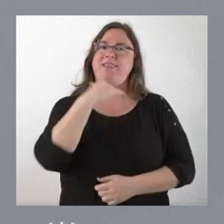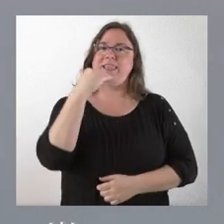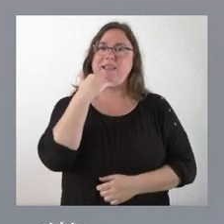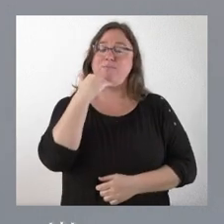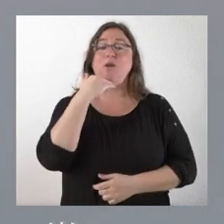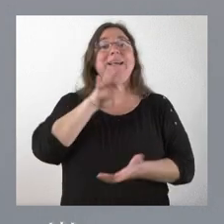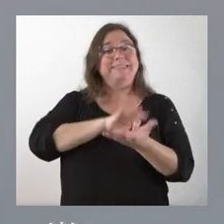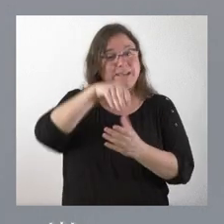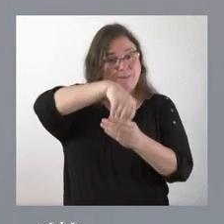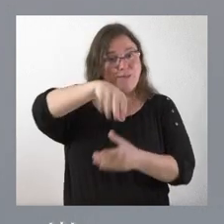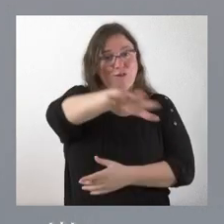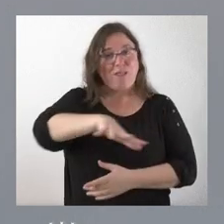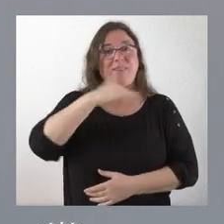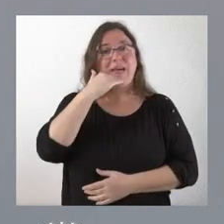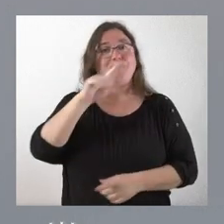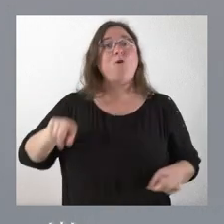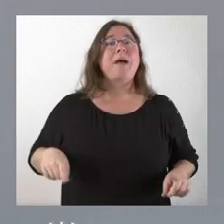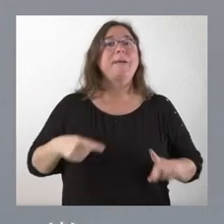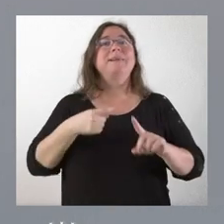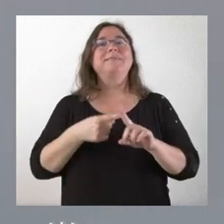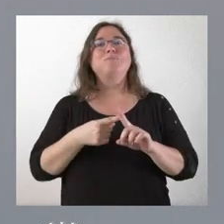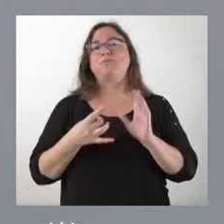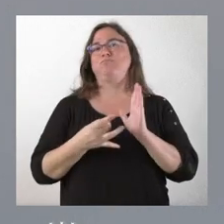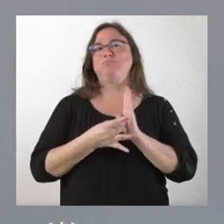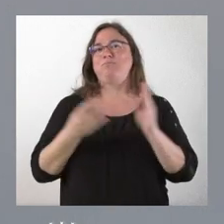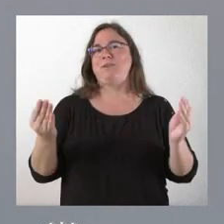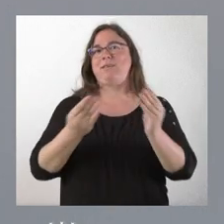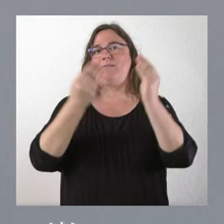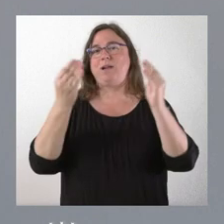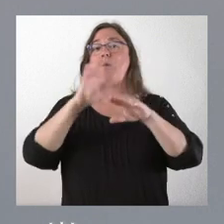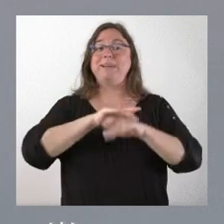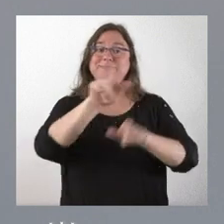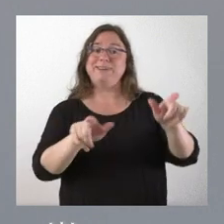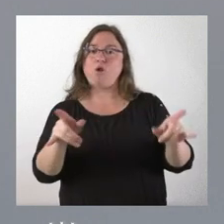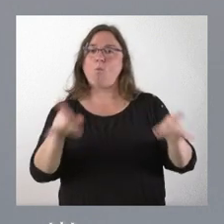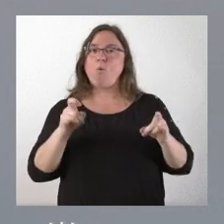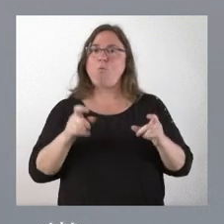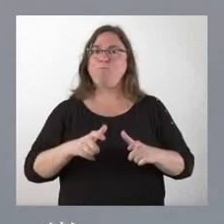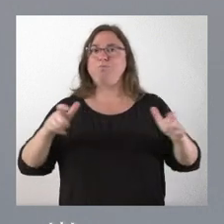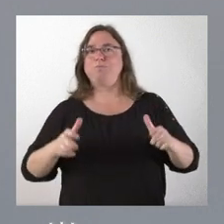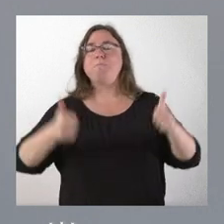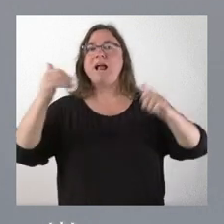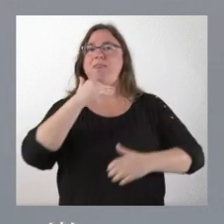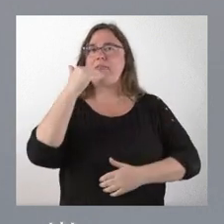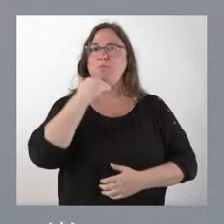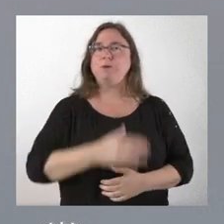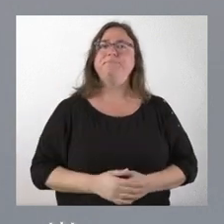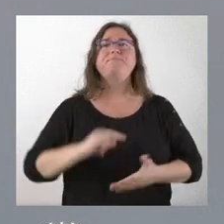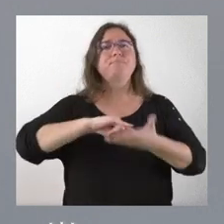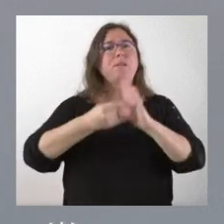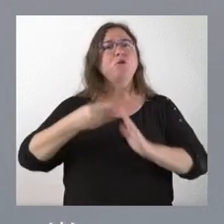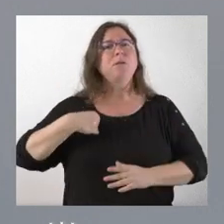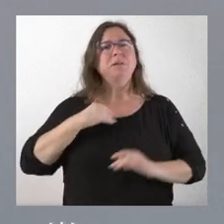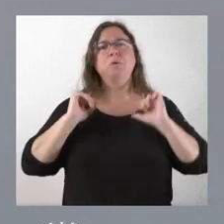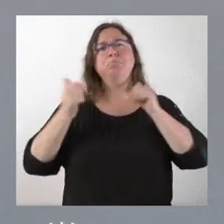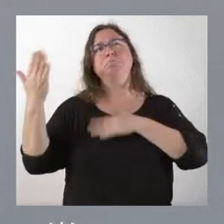Zamora, pero también mejoramos la cualificación y la población en Zamora. Este proyecto, que arrancó en el